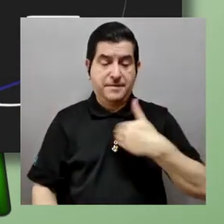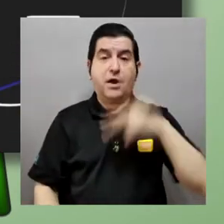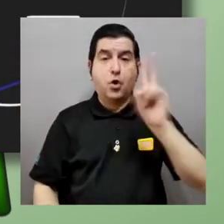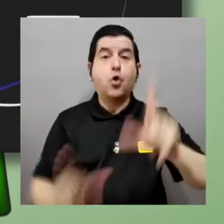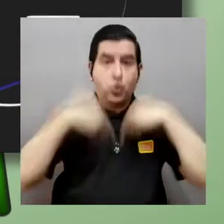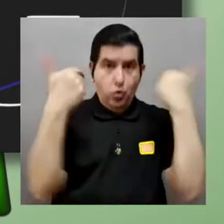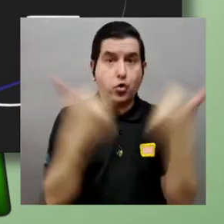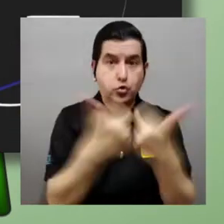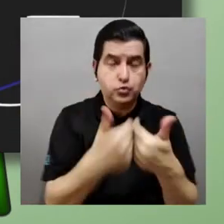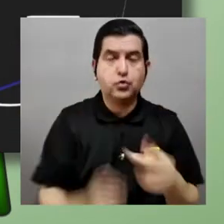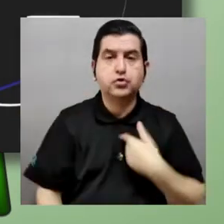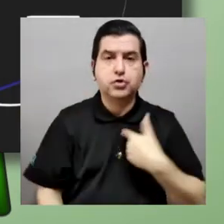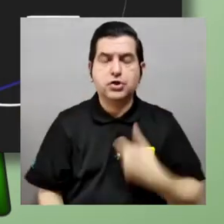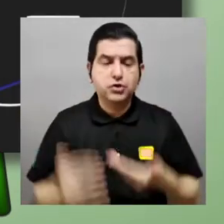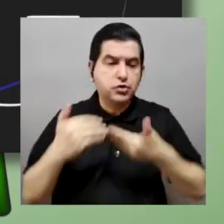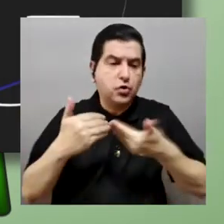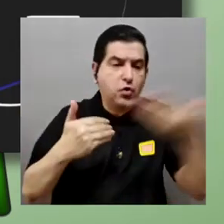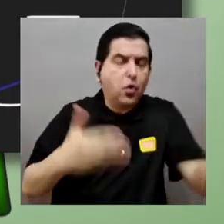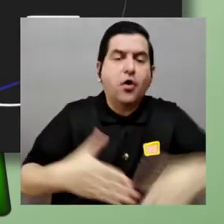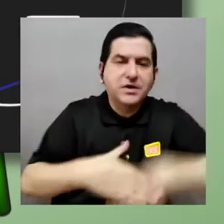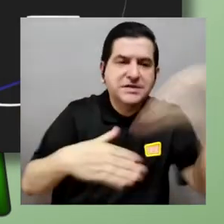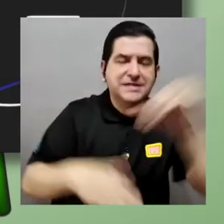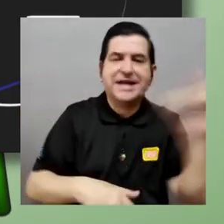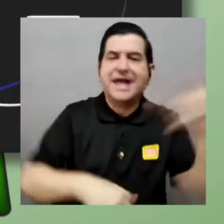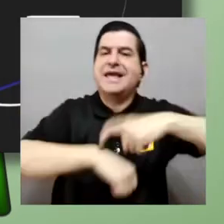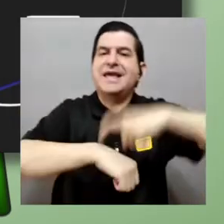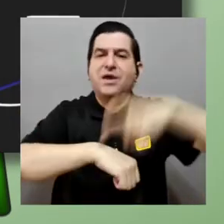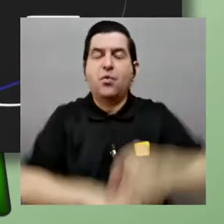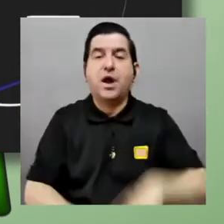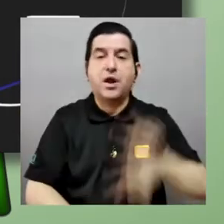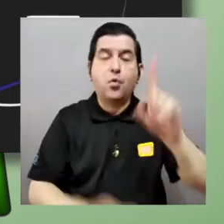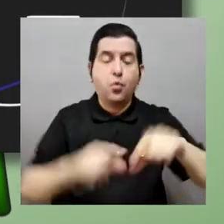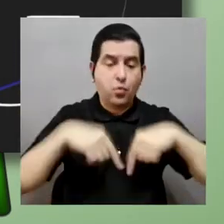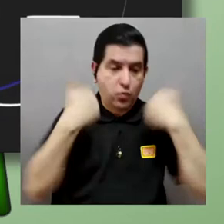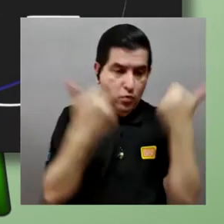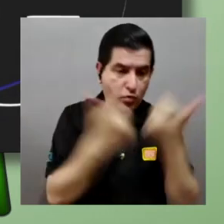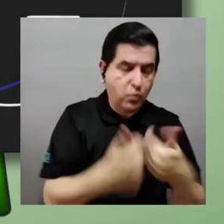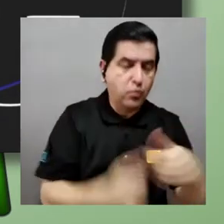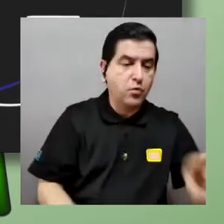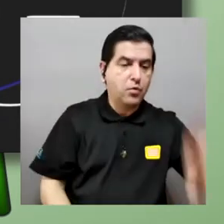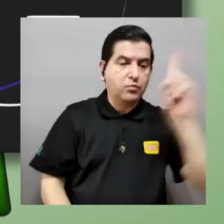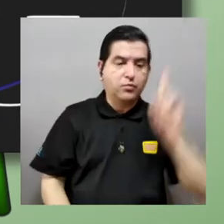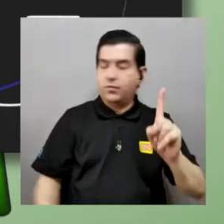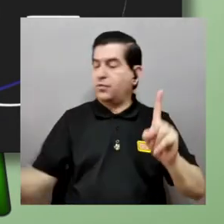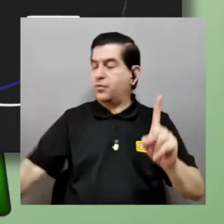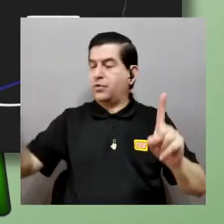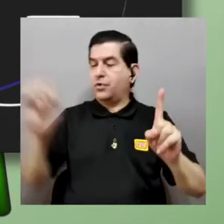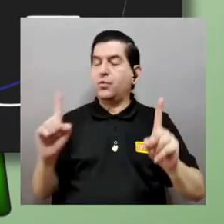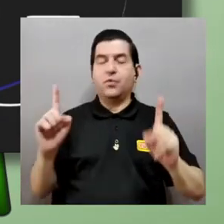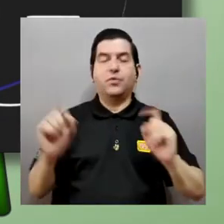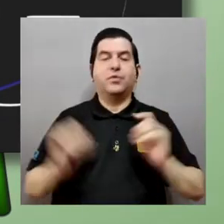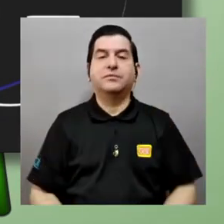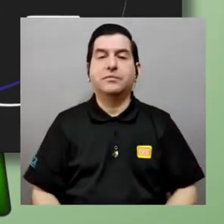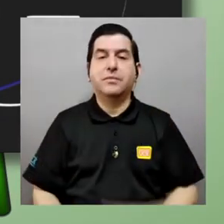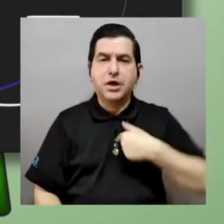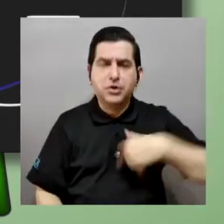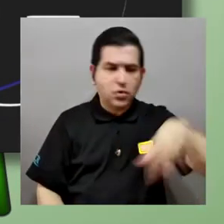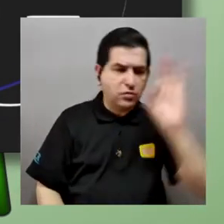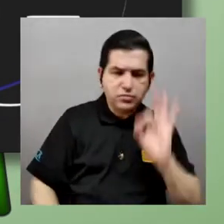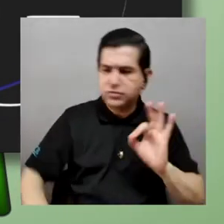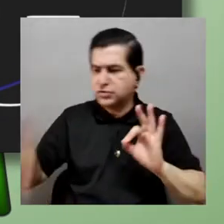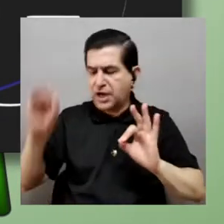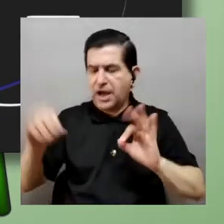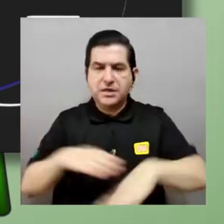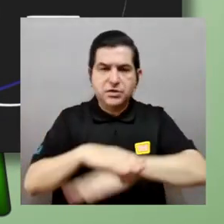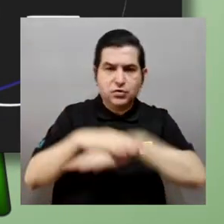saco elementos al mismo tiempo uno de un conjunto y otro del otro ok y los voy sacando y poniéndolos aparte